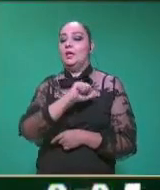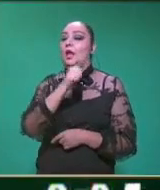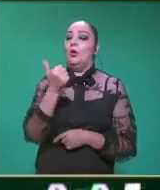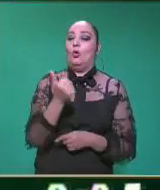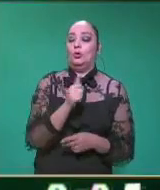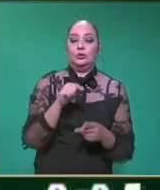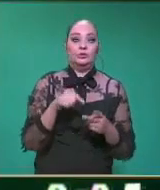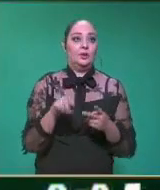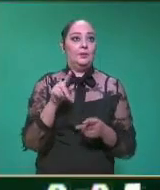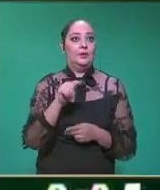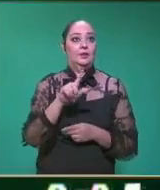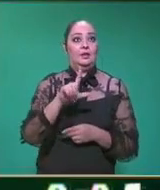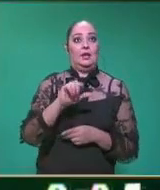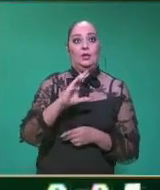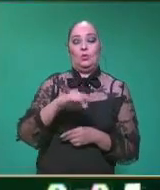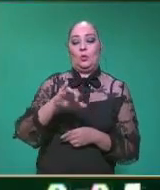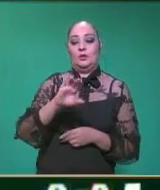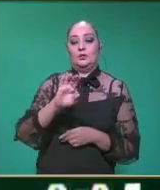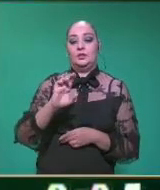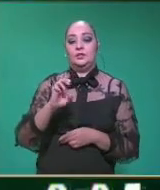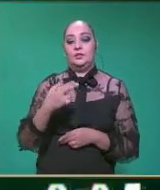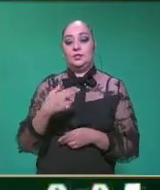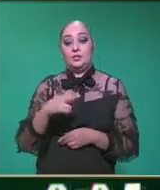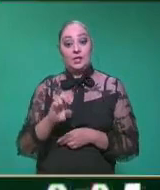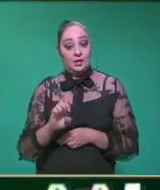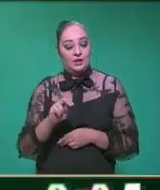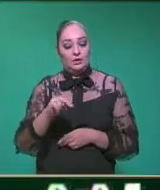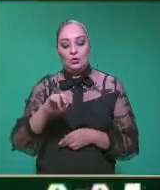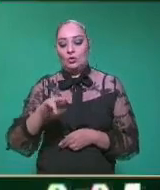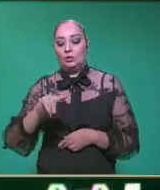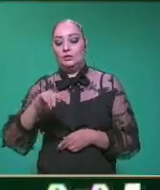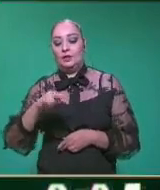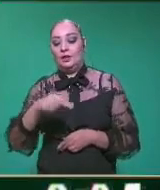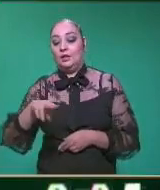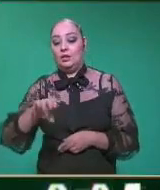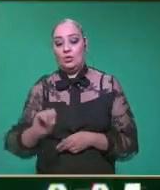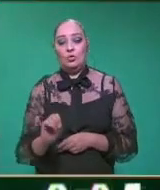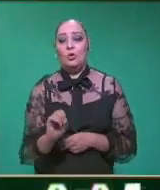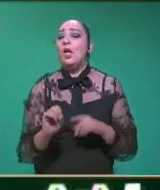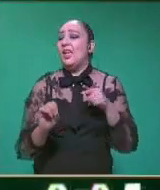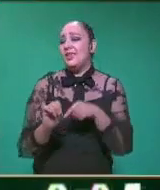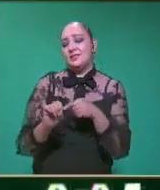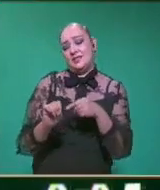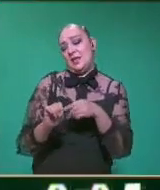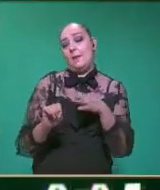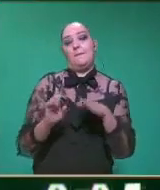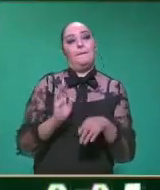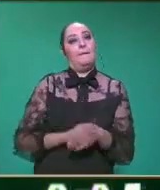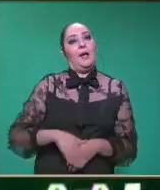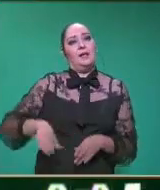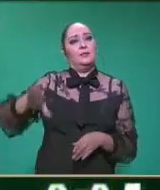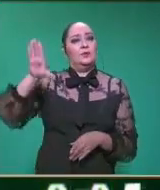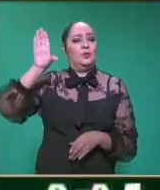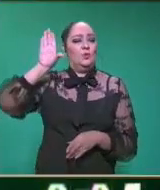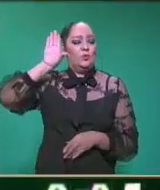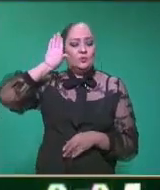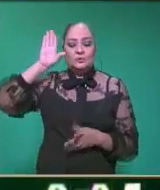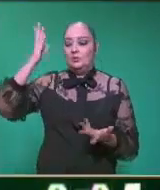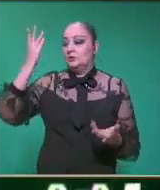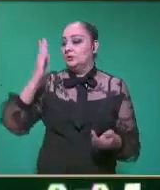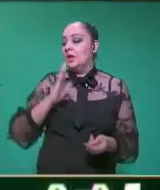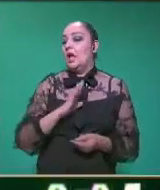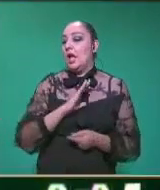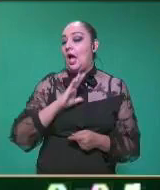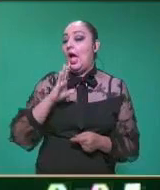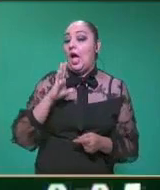tlacuache norteño, que es el que tiene una mayor distribución y es por ende el que más nosotros ubicamos como tlacuache que